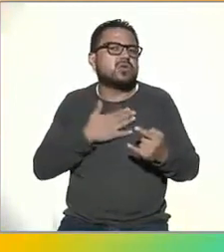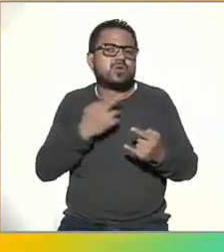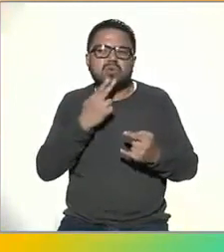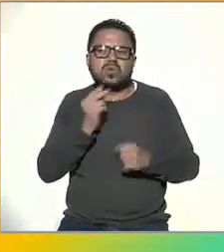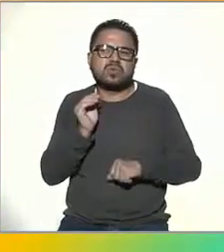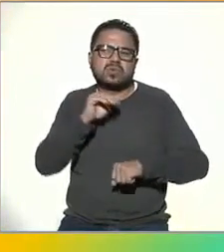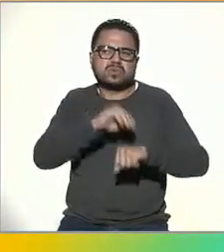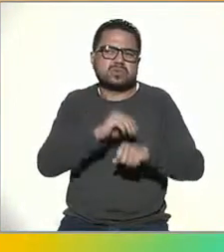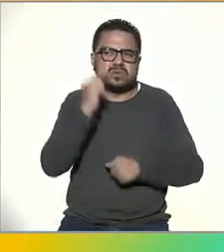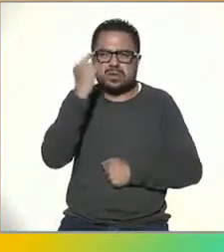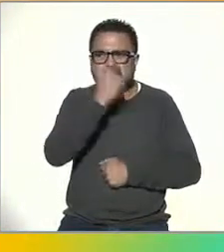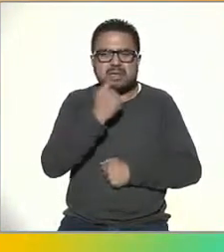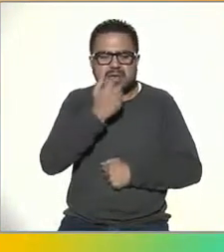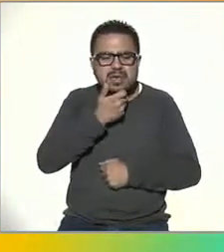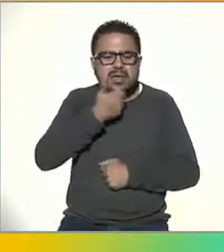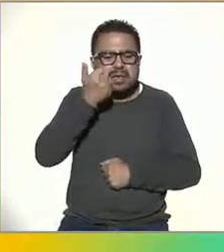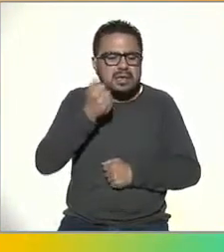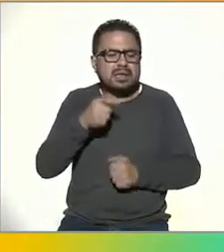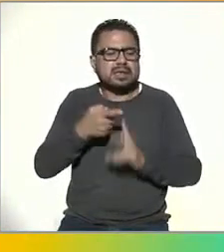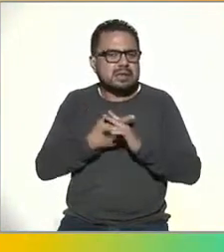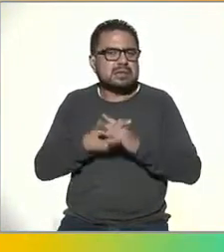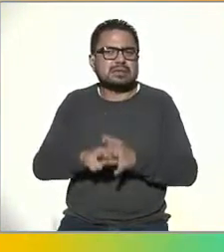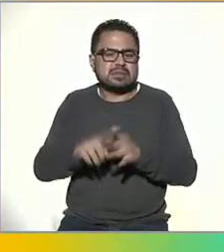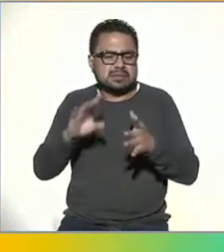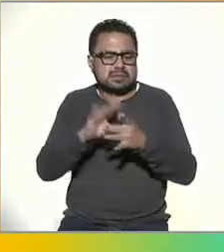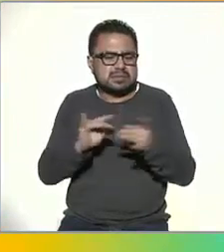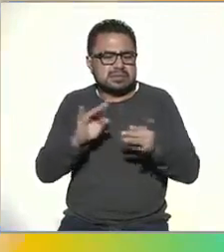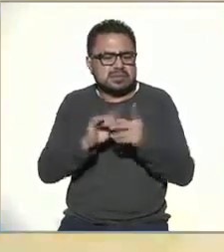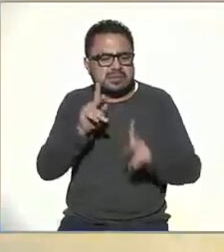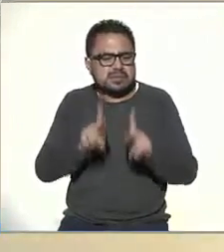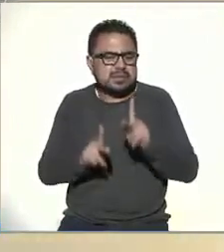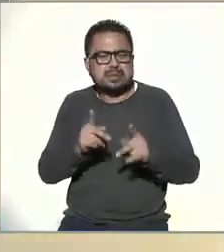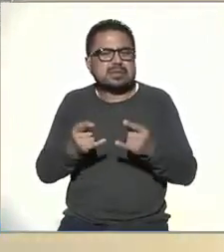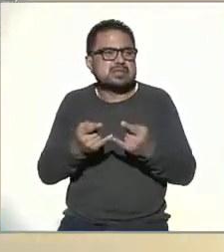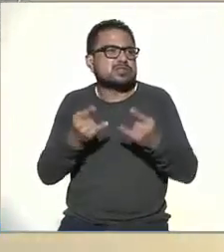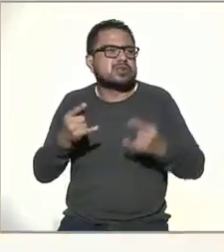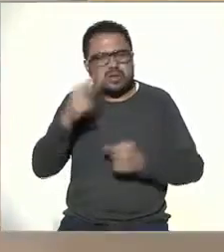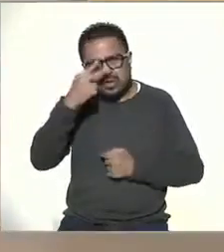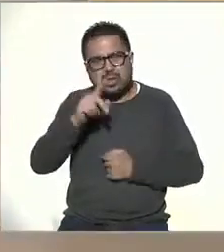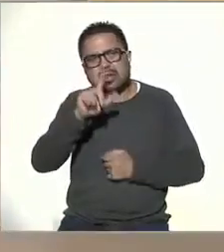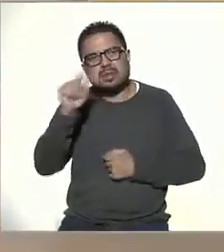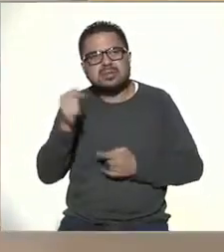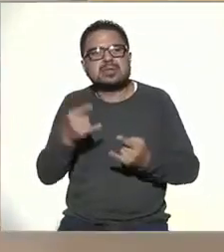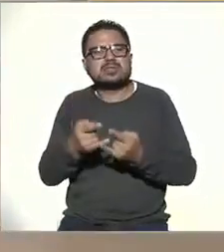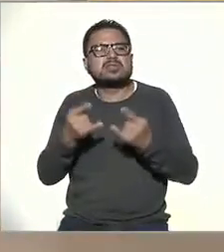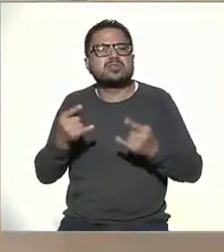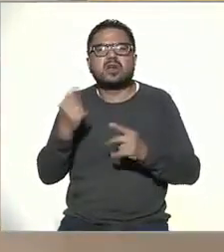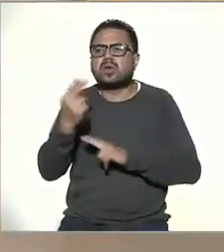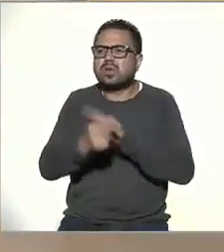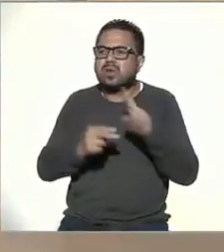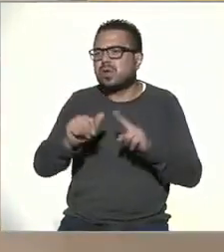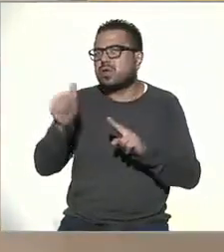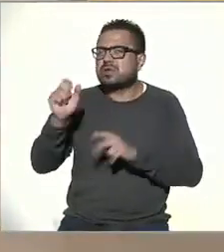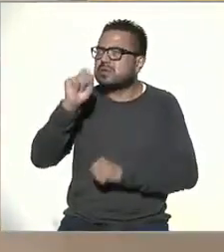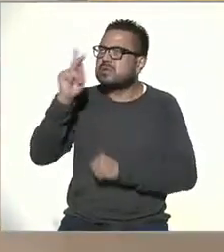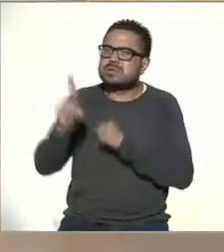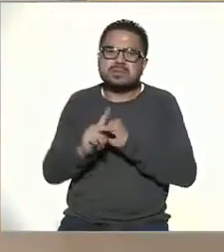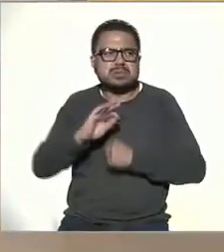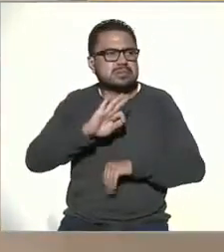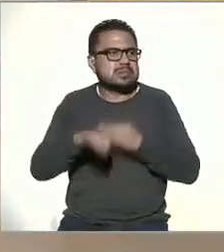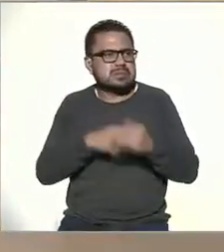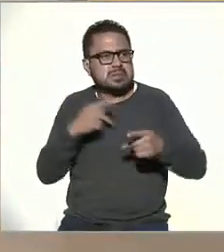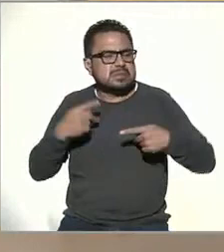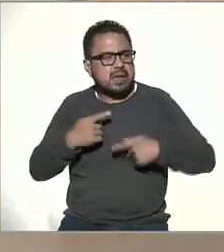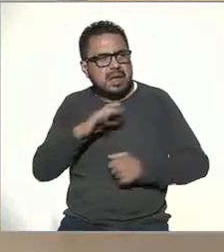un mapa y pues empecé a platicar de Historia de México, pero después empecé a platicar de Historia Universal, de Historia de diferentes países y a la gente le empezó a agradar